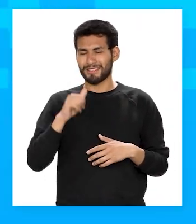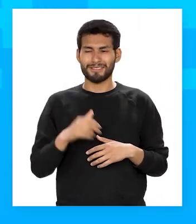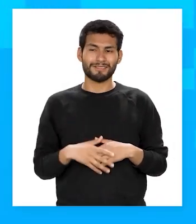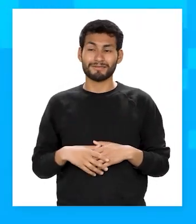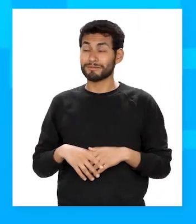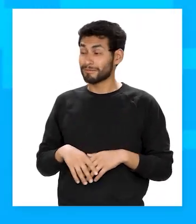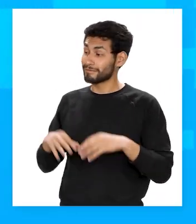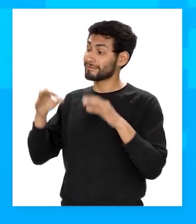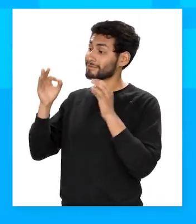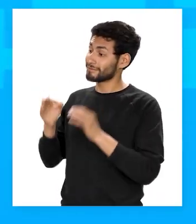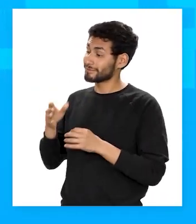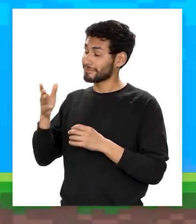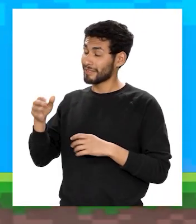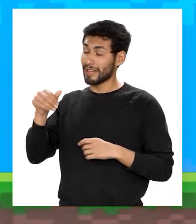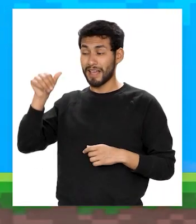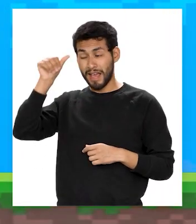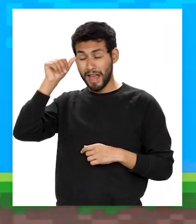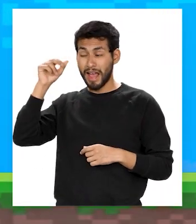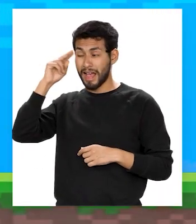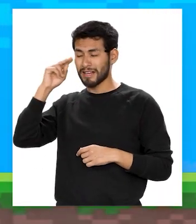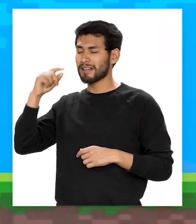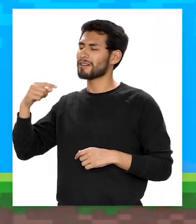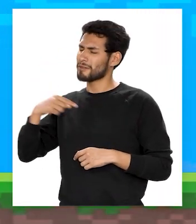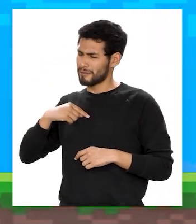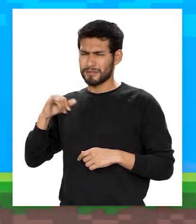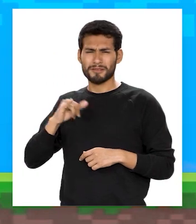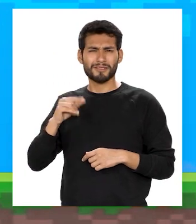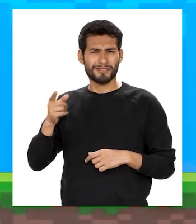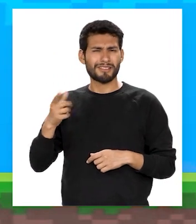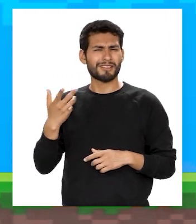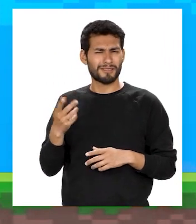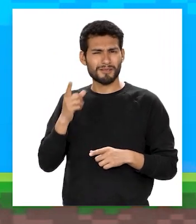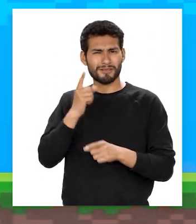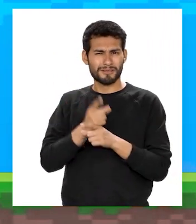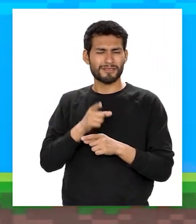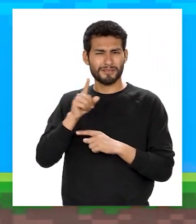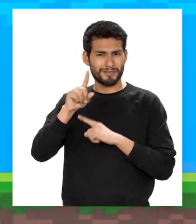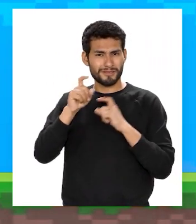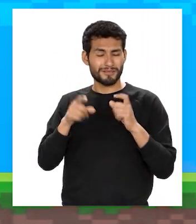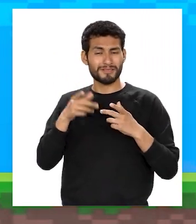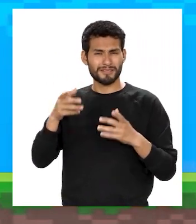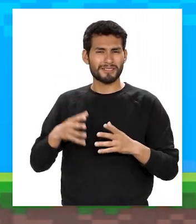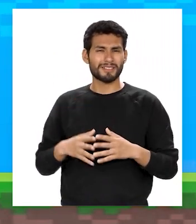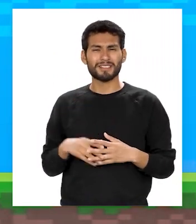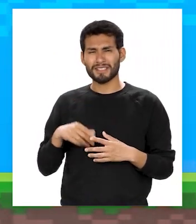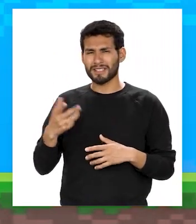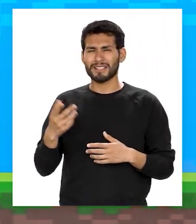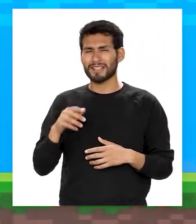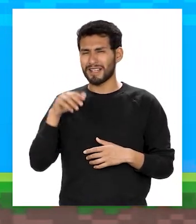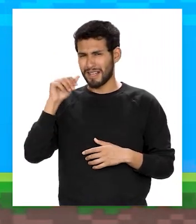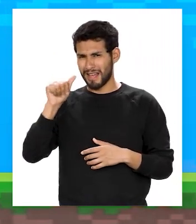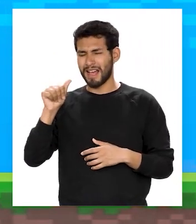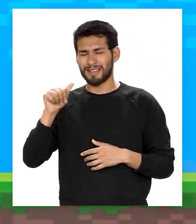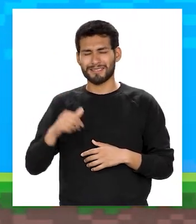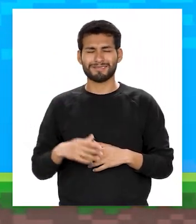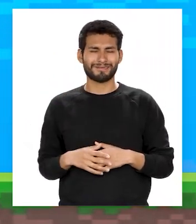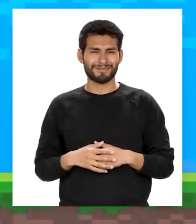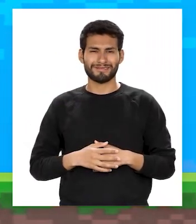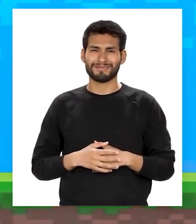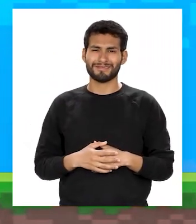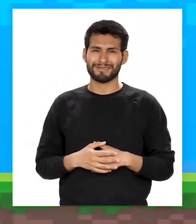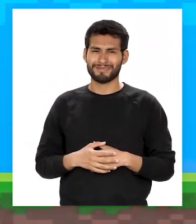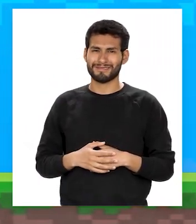Efectivamente, mi querido amigo Ángel Para mí también es claro que la respuesta correcta A la pregunta de la profesora es la alternativa A